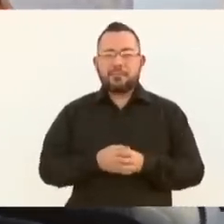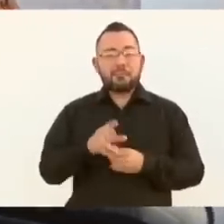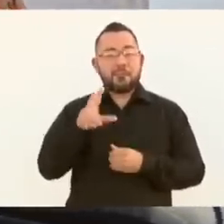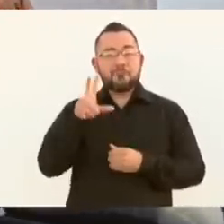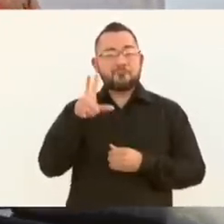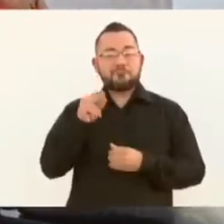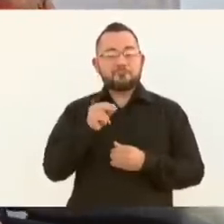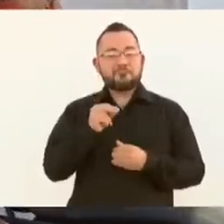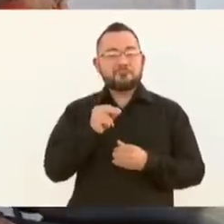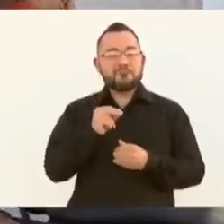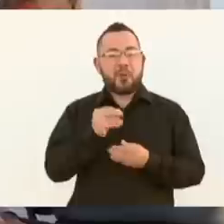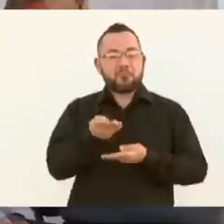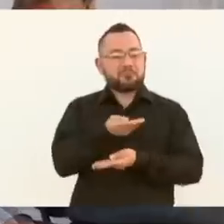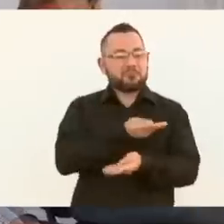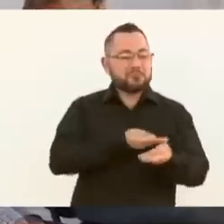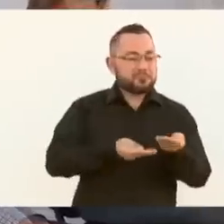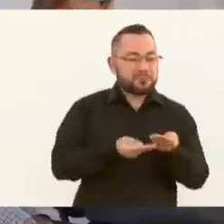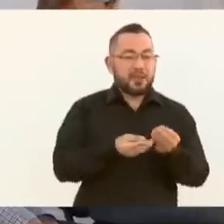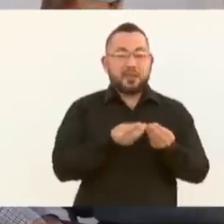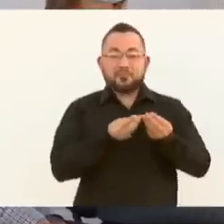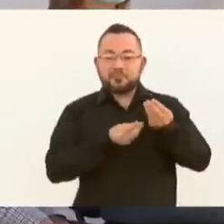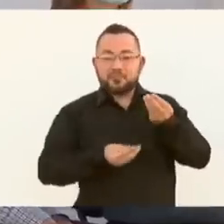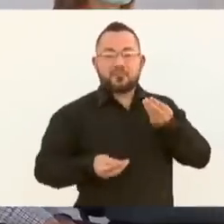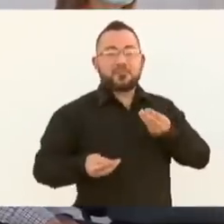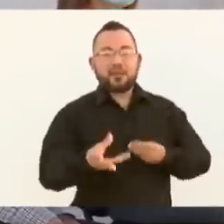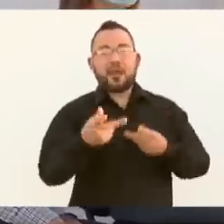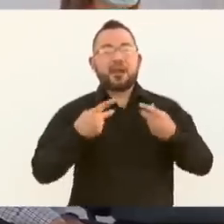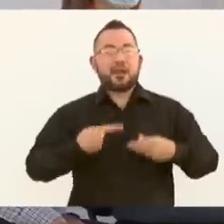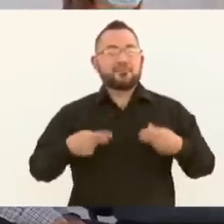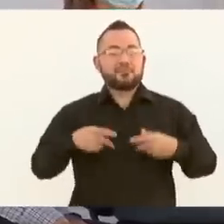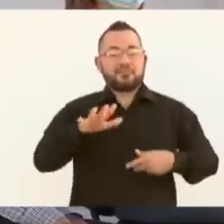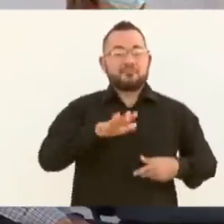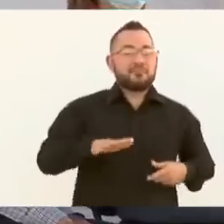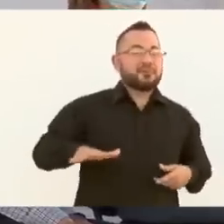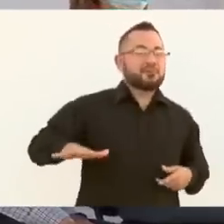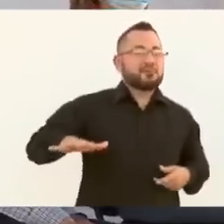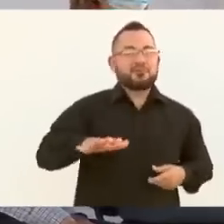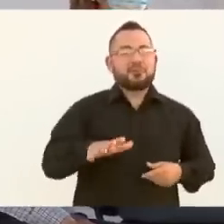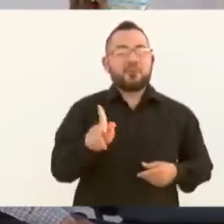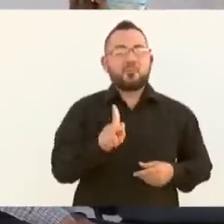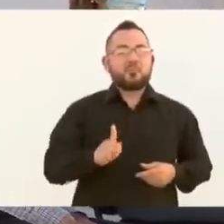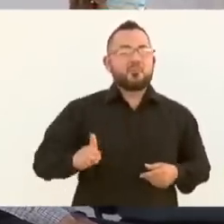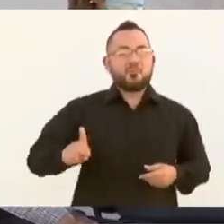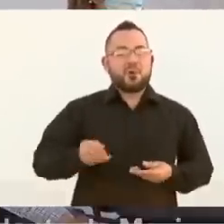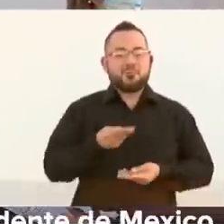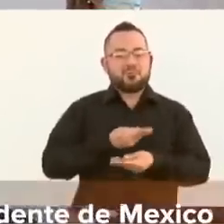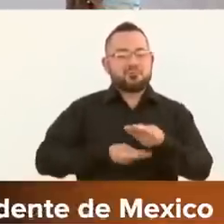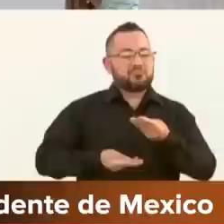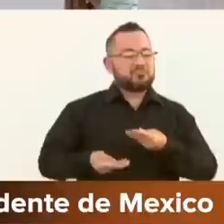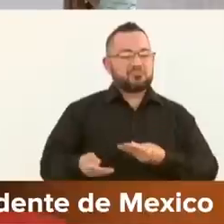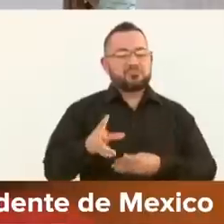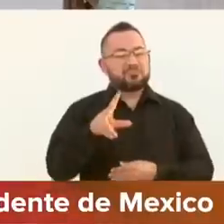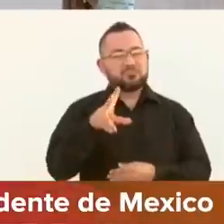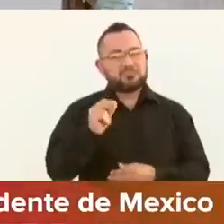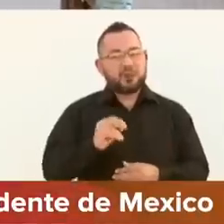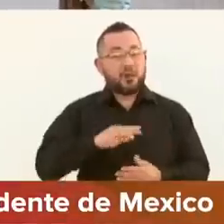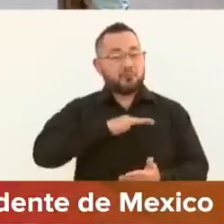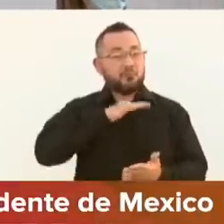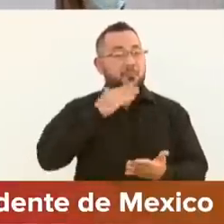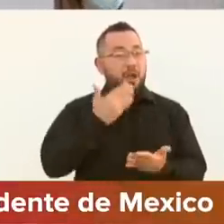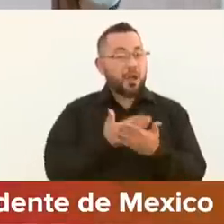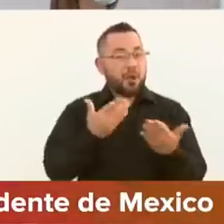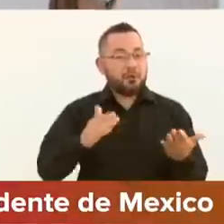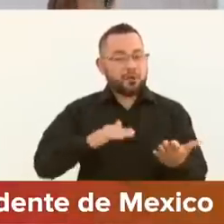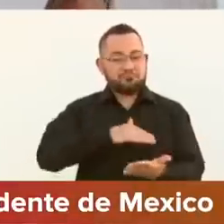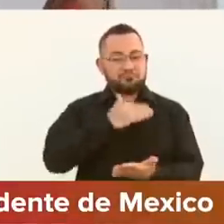el dinero, no llegaba al pueblo. Por eso ahora hemos